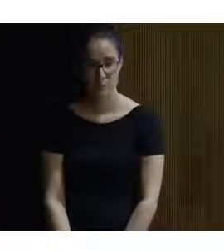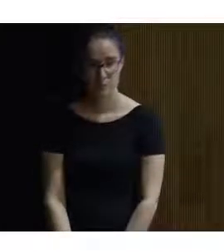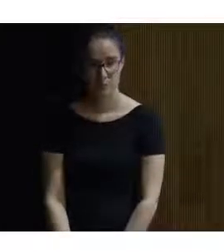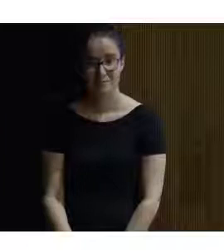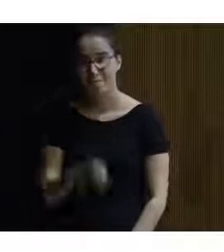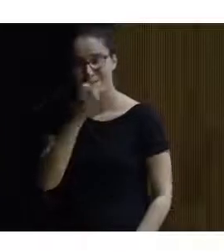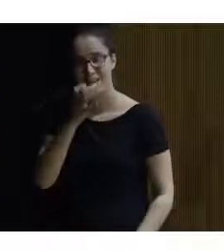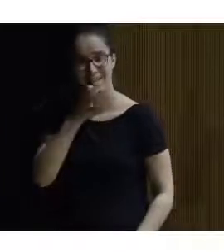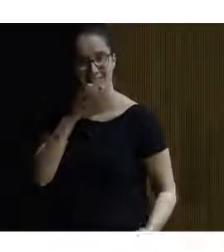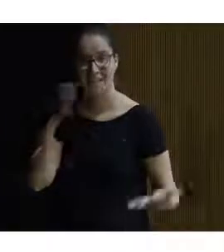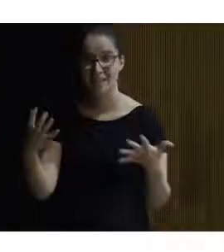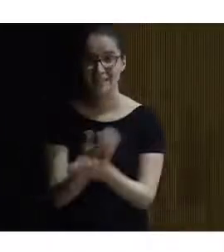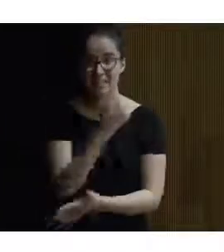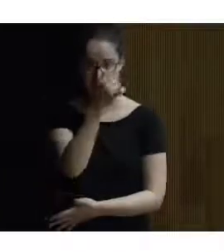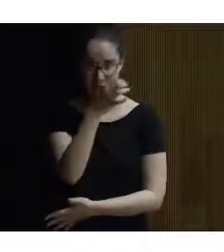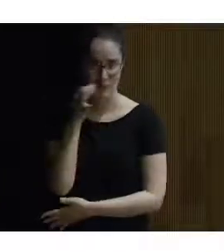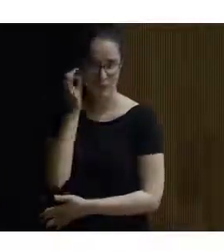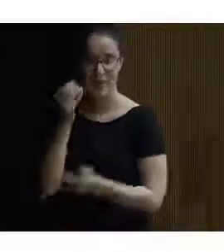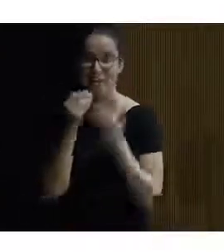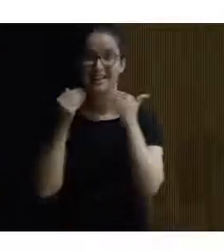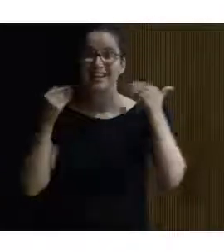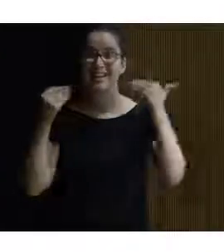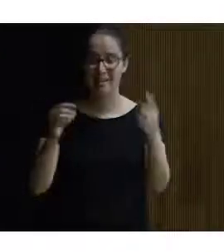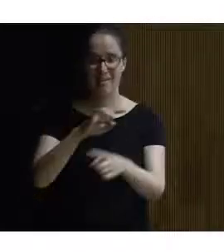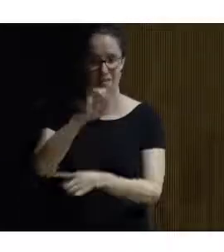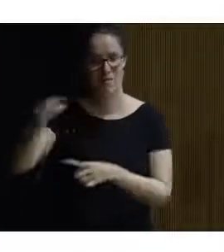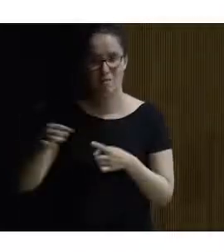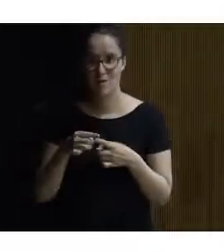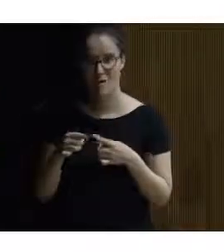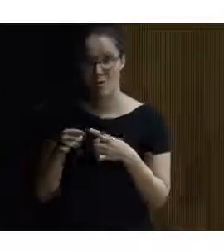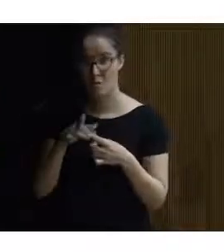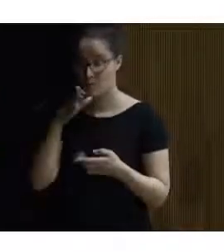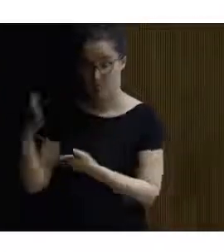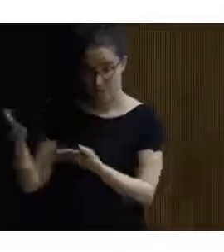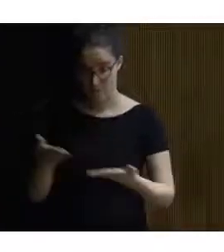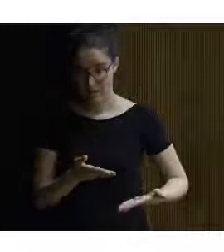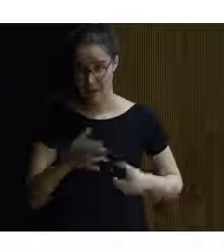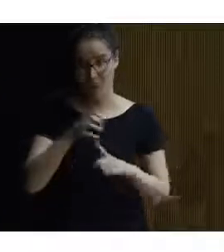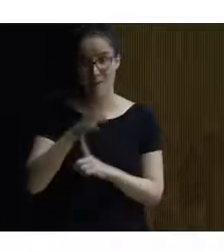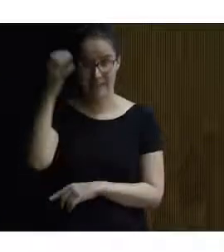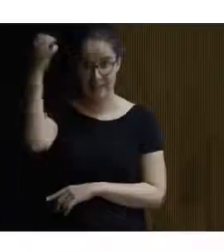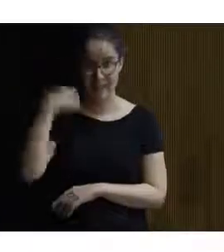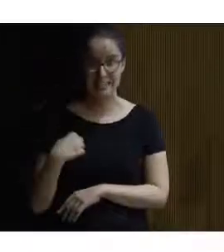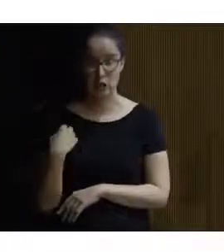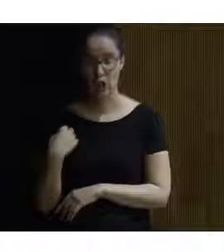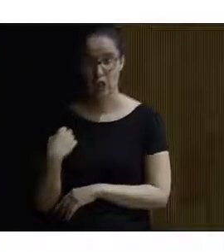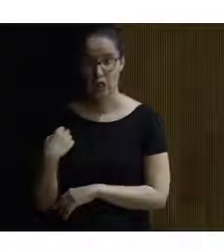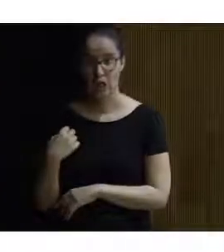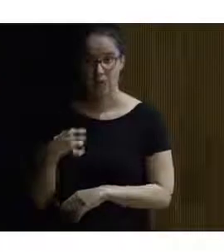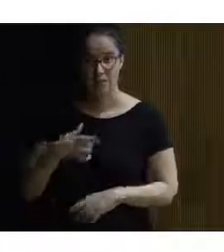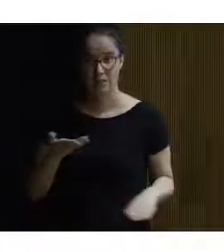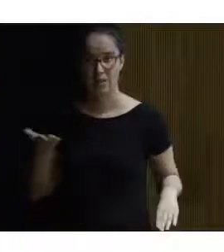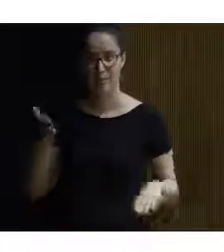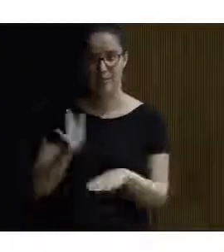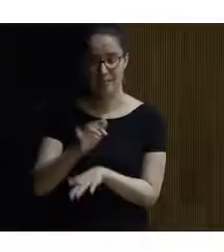Buenas tardes a todos y a todas gracias en primer lugar por invitar al parque de la prehistoria a estar